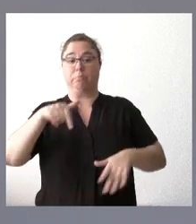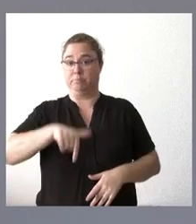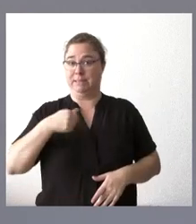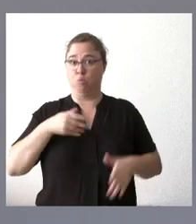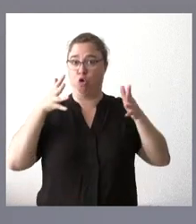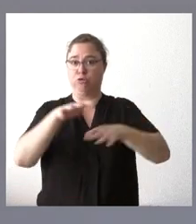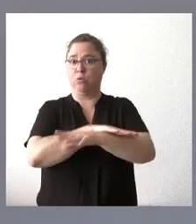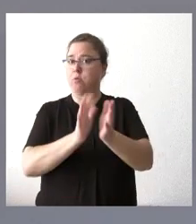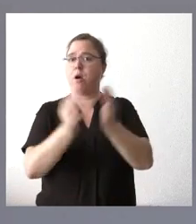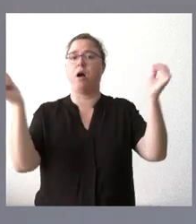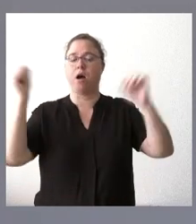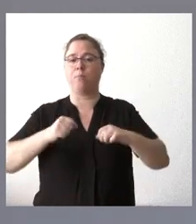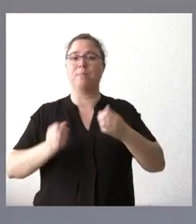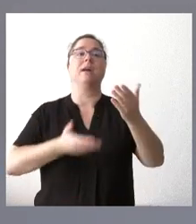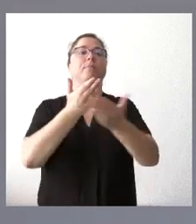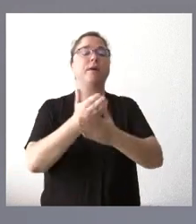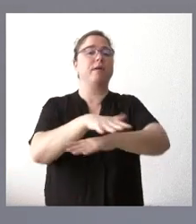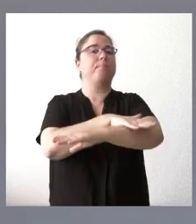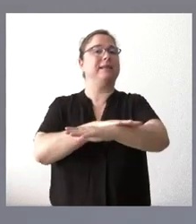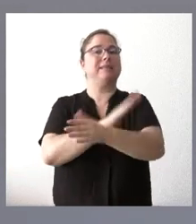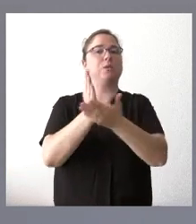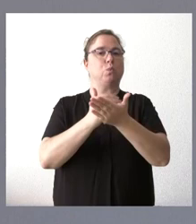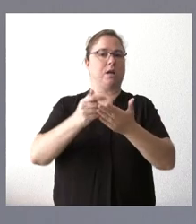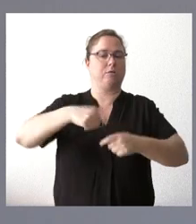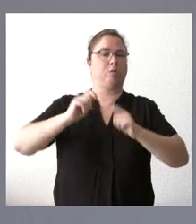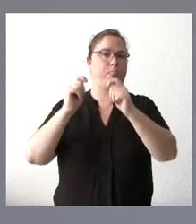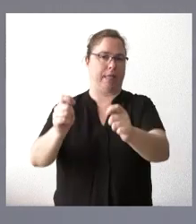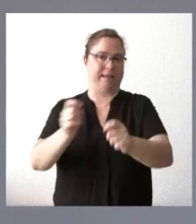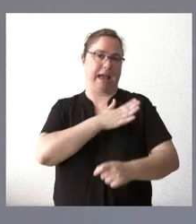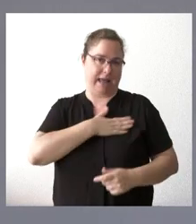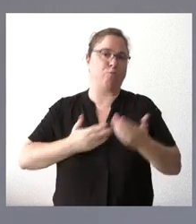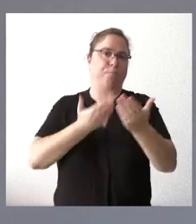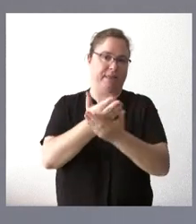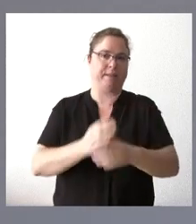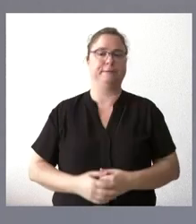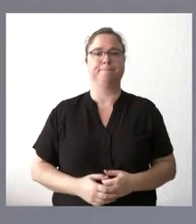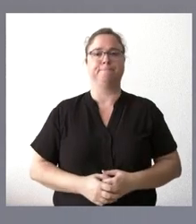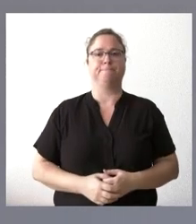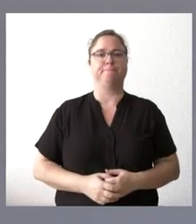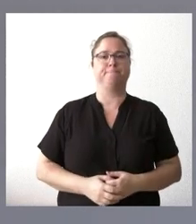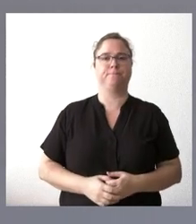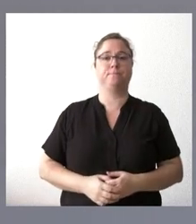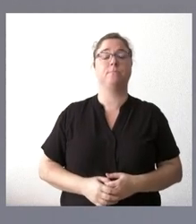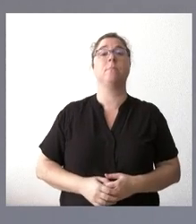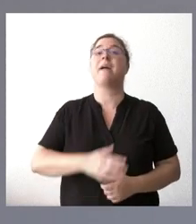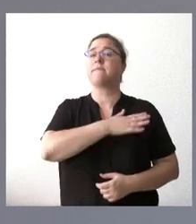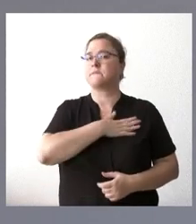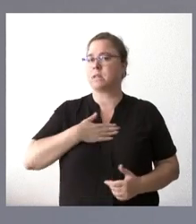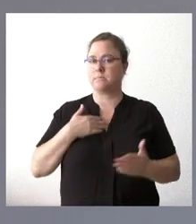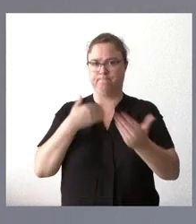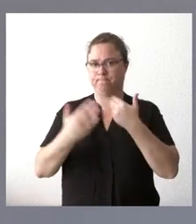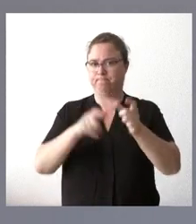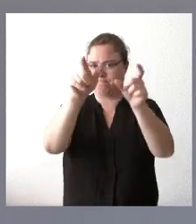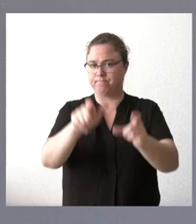Gobierno que formule el presidente de la Junta de Castilla y León. En segundo lugar, dirigirnos a los ganaderos que